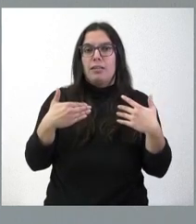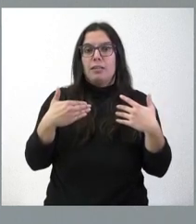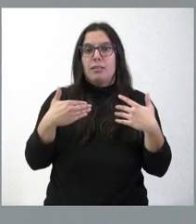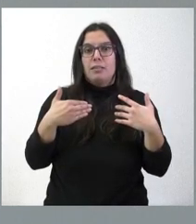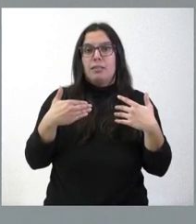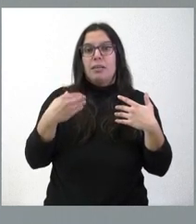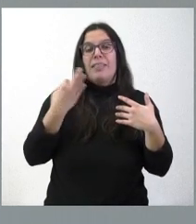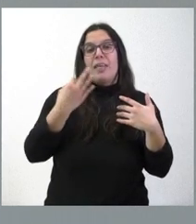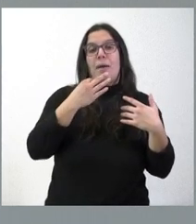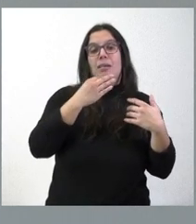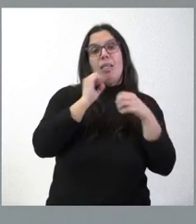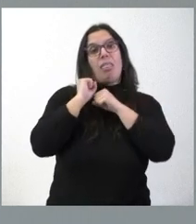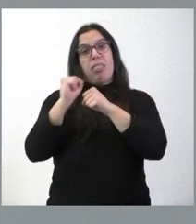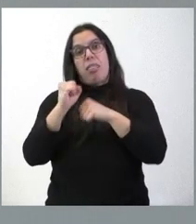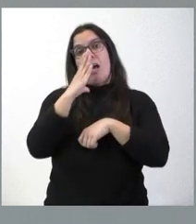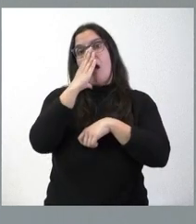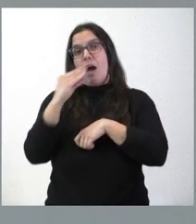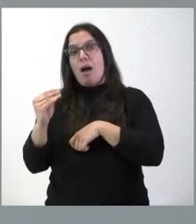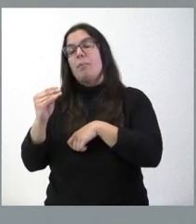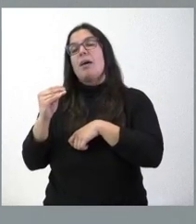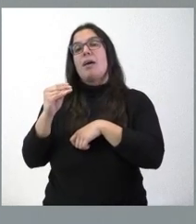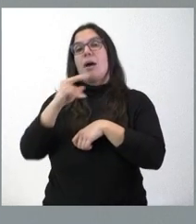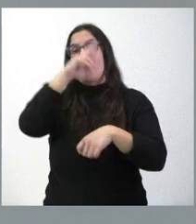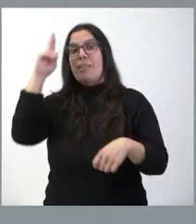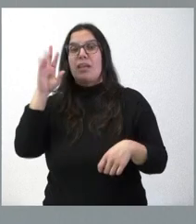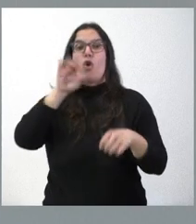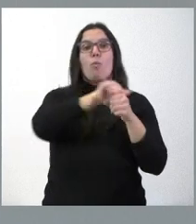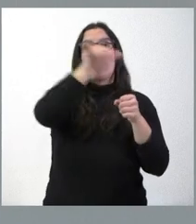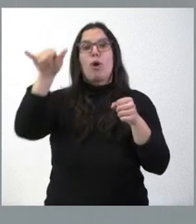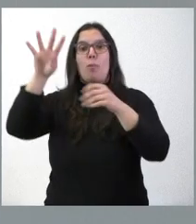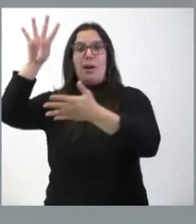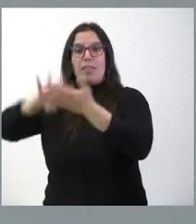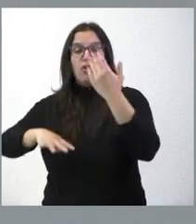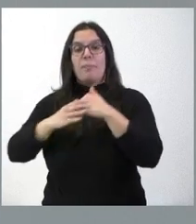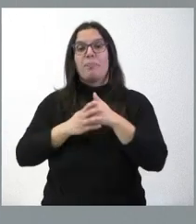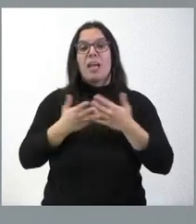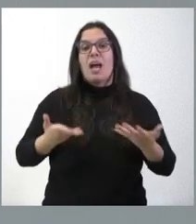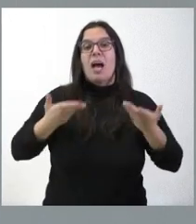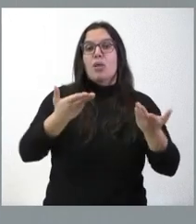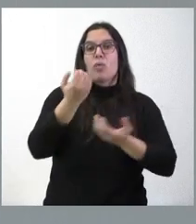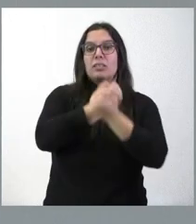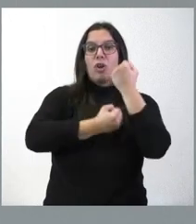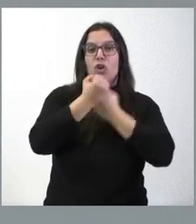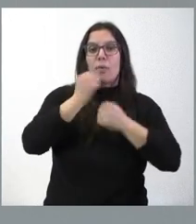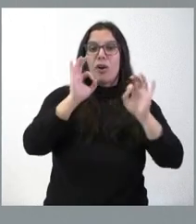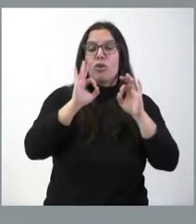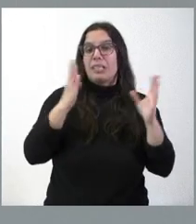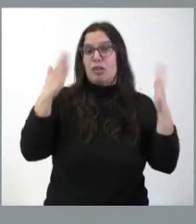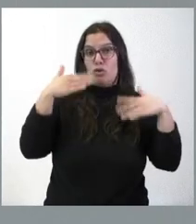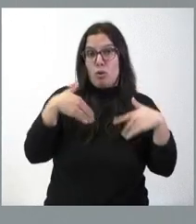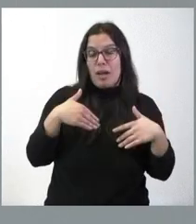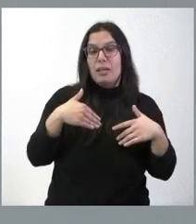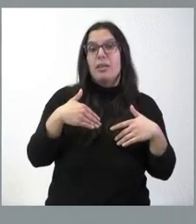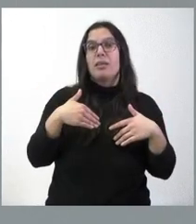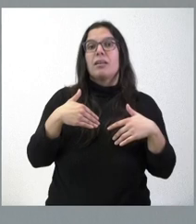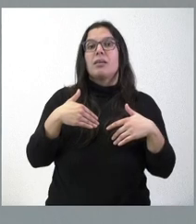por AVE a Madrid y vuelo a Barcelona. No ha presentado ayudas económicas concretas al traslado del personal de la agencia y